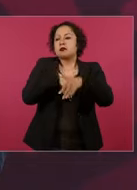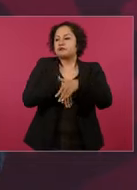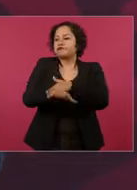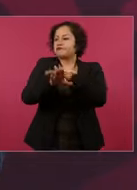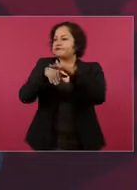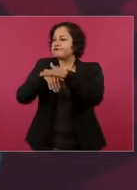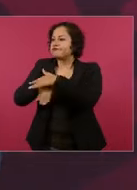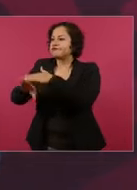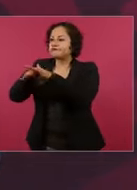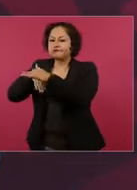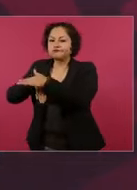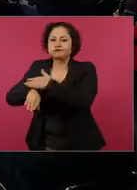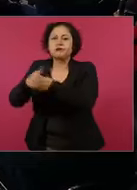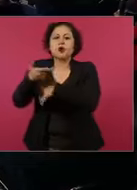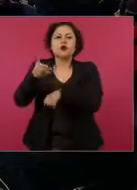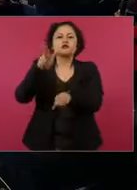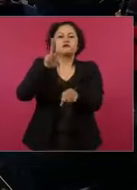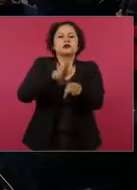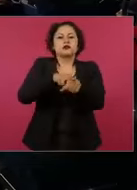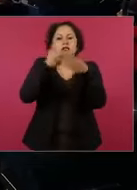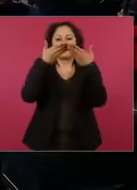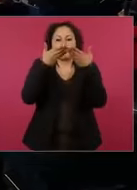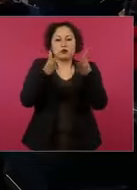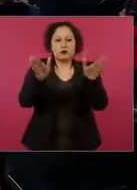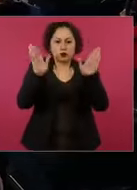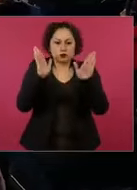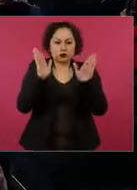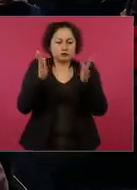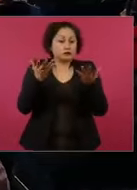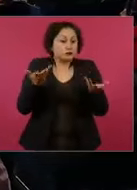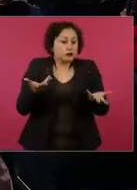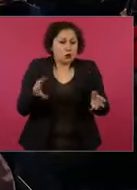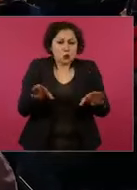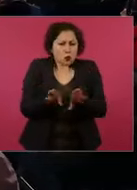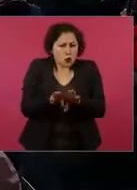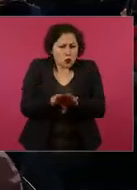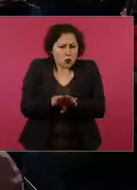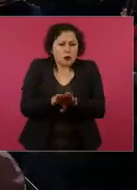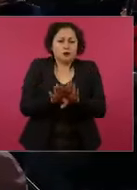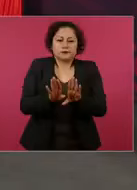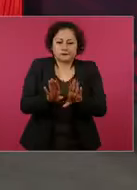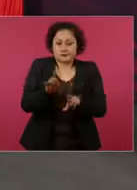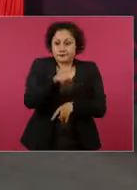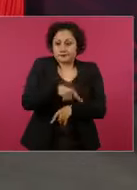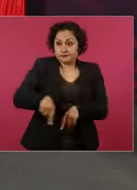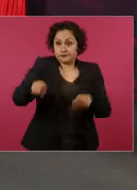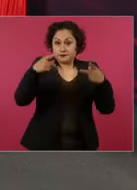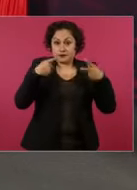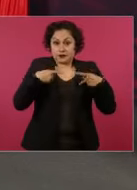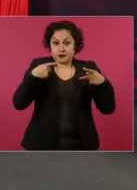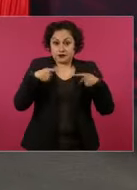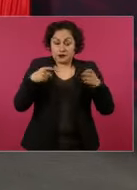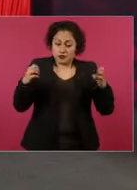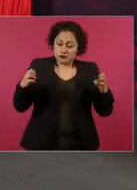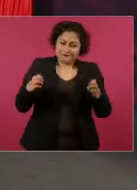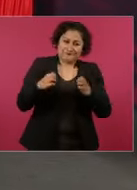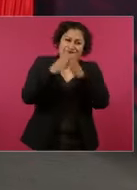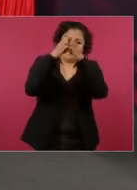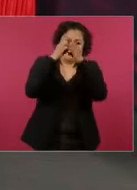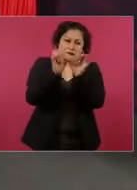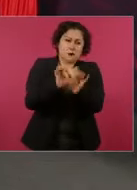en el caso de emergencias, de